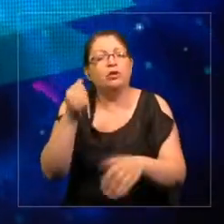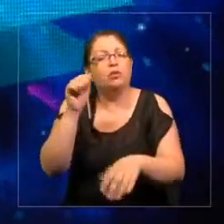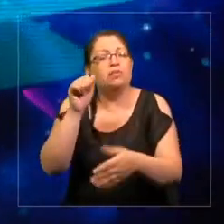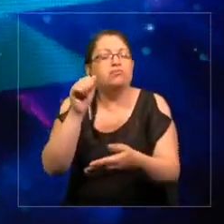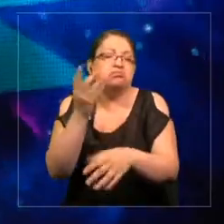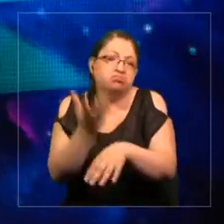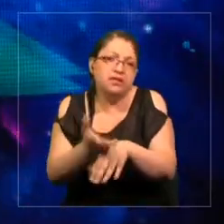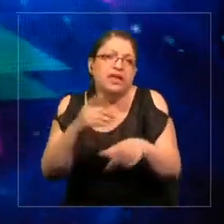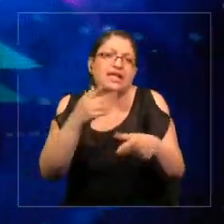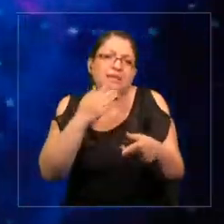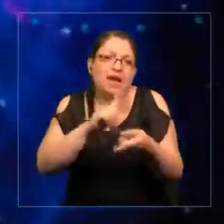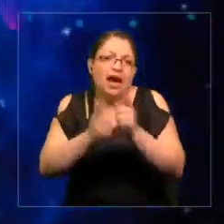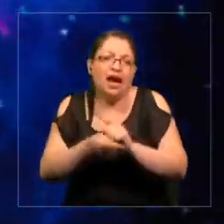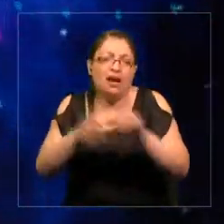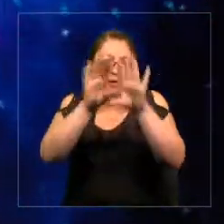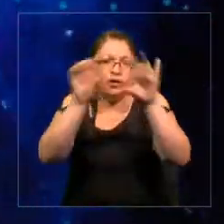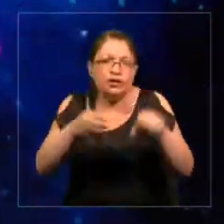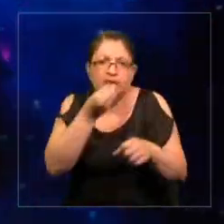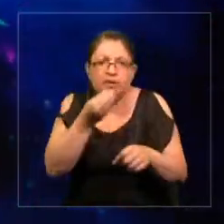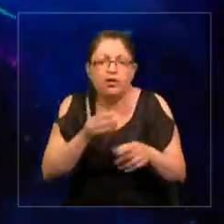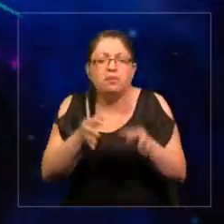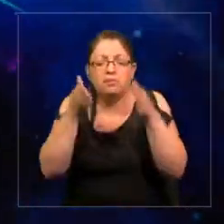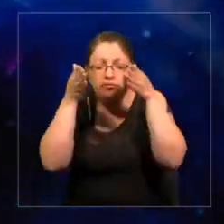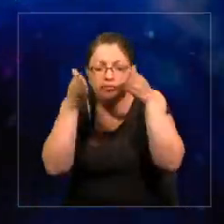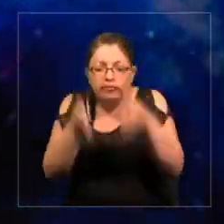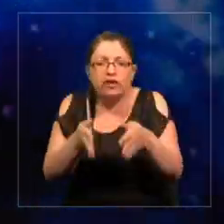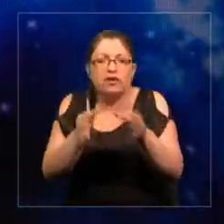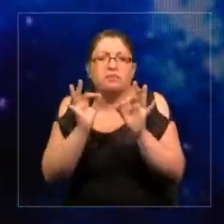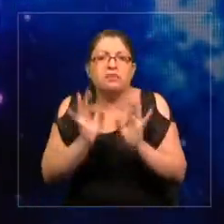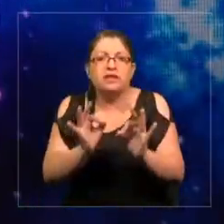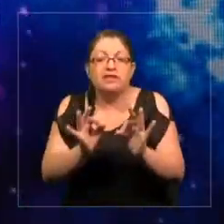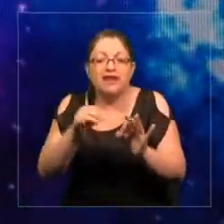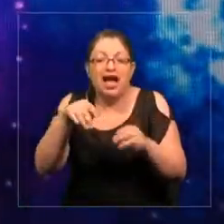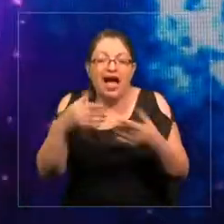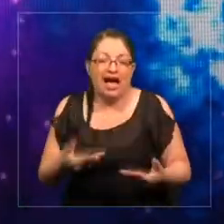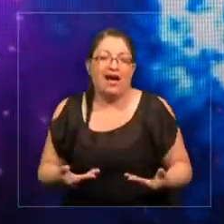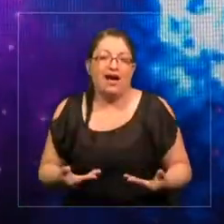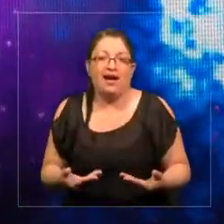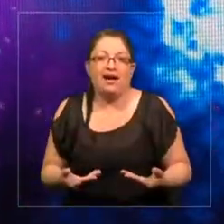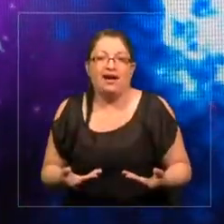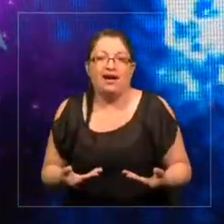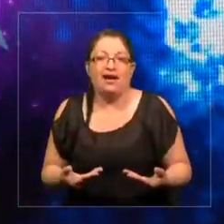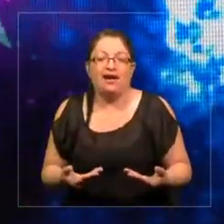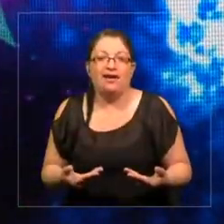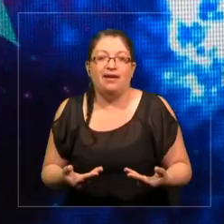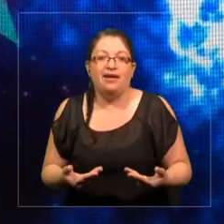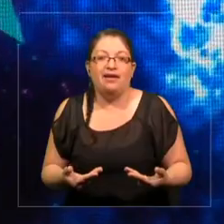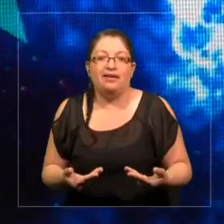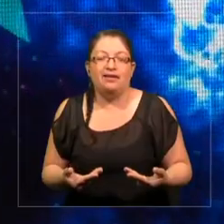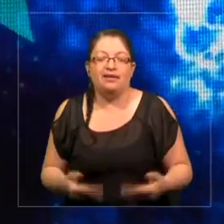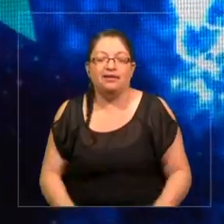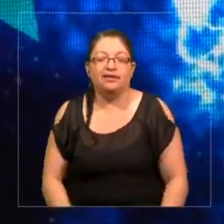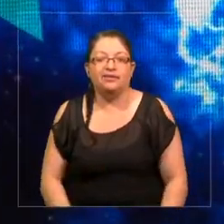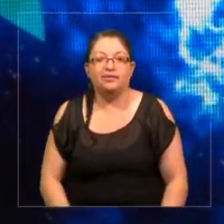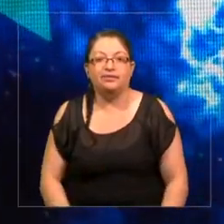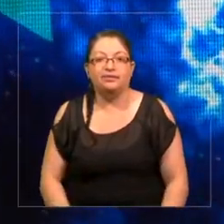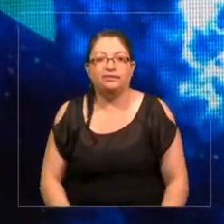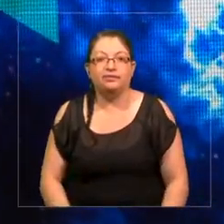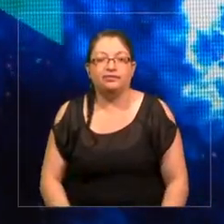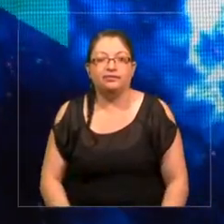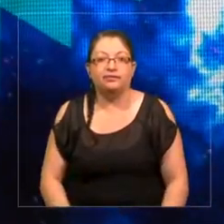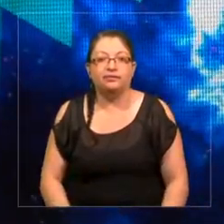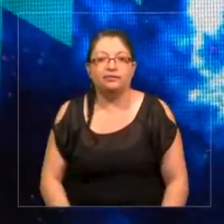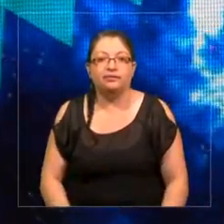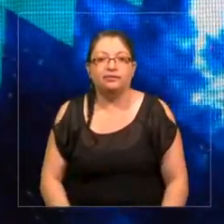alimentarios. Específicamente en este momento se conciben como